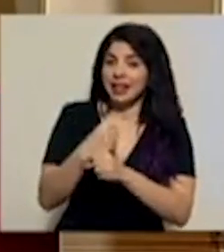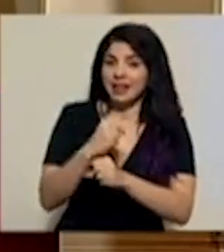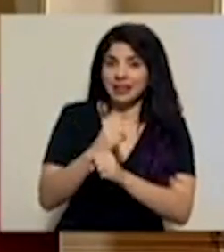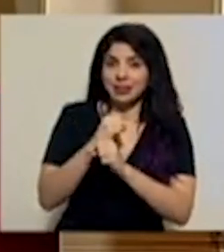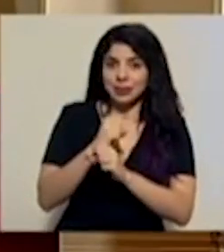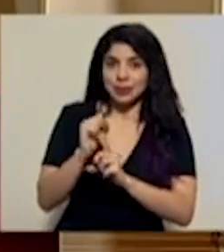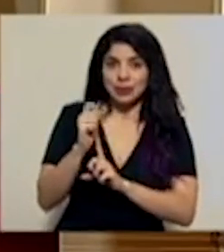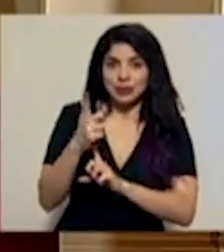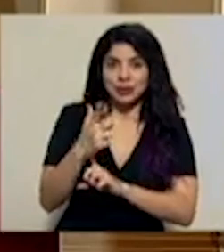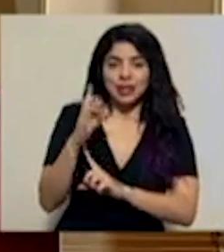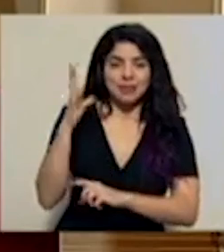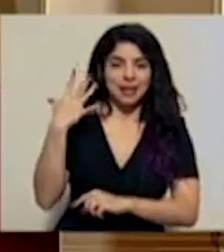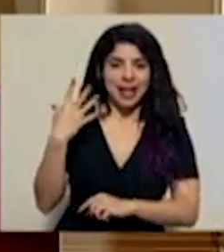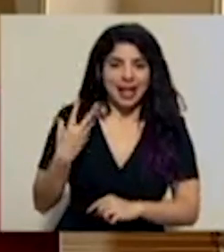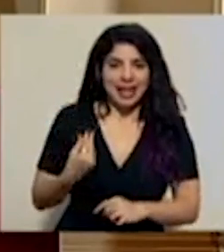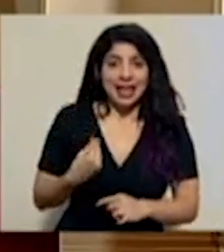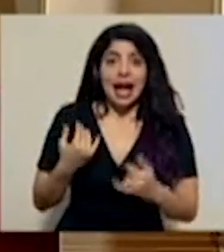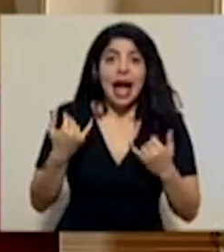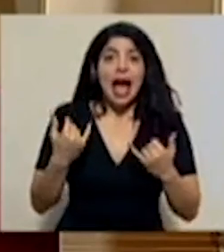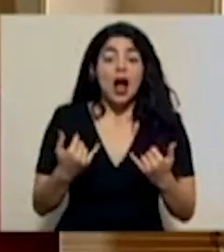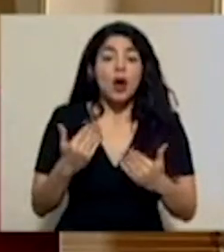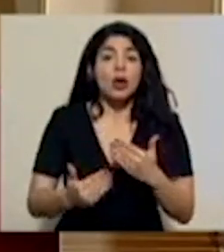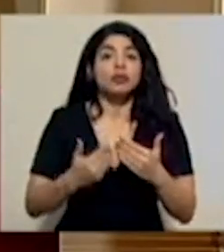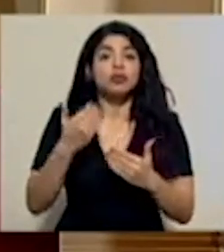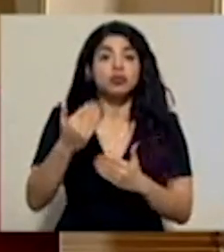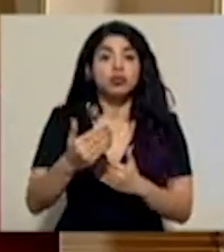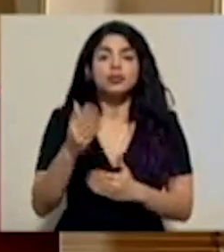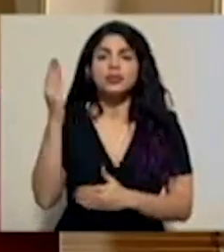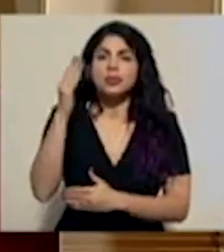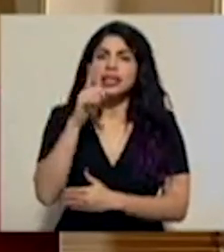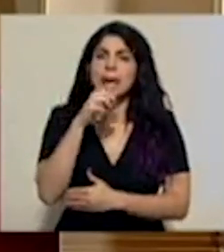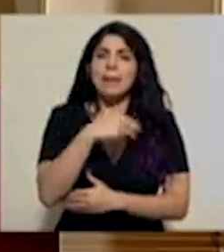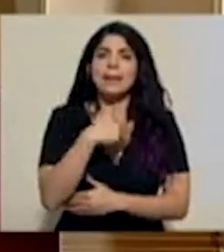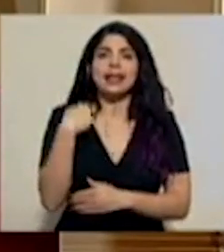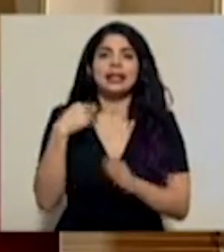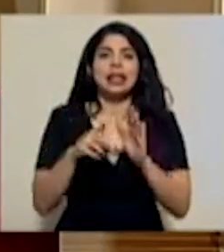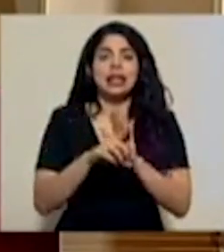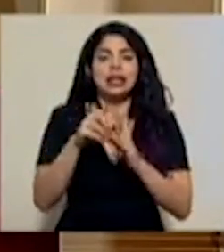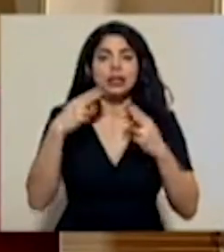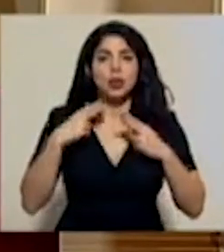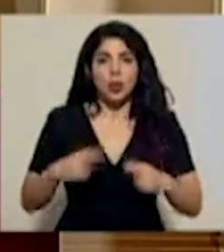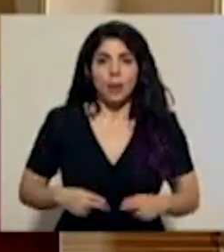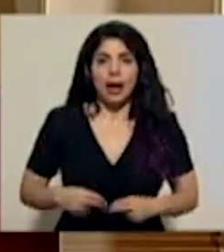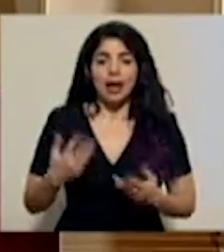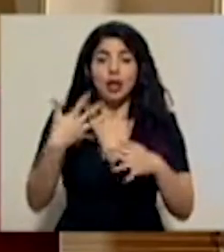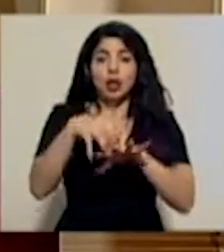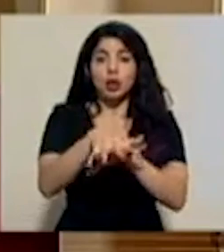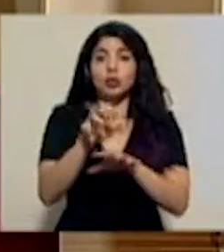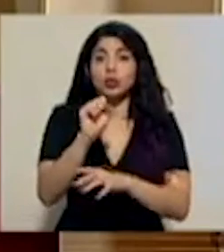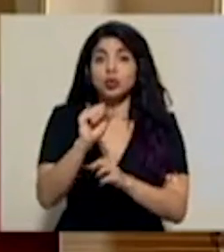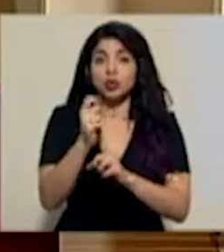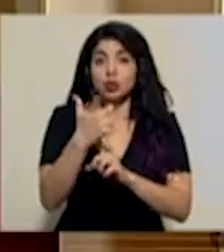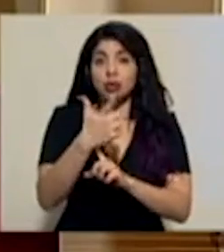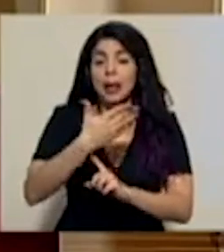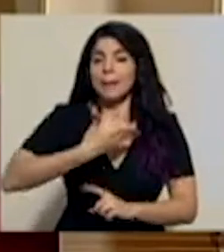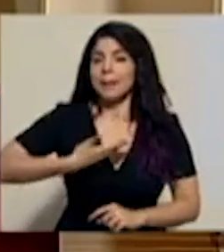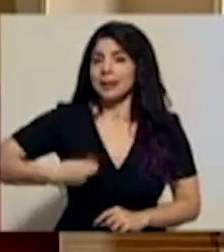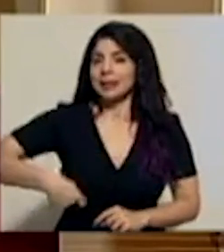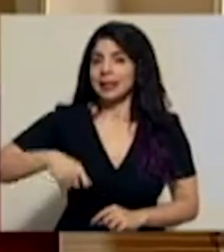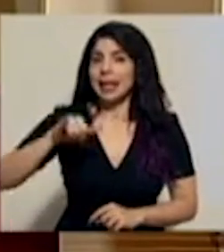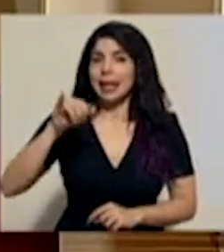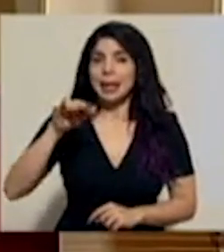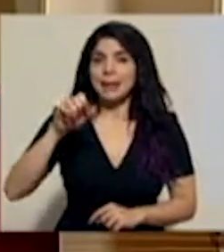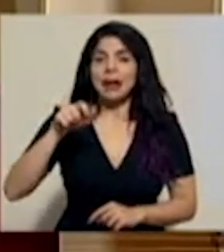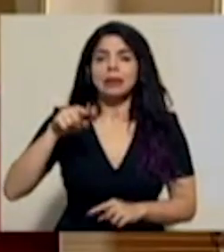Social, la señora Yanina Dinarte. A continuación escucharemos al Ministro de Desarrollo Humano e Inclusión Social y Presidente Ejecutivo de Limas,